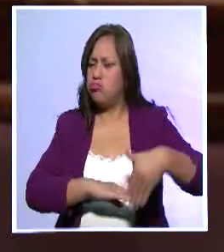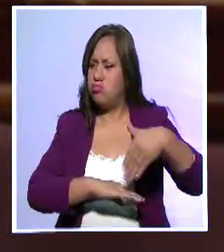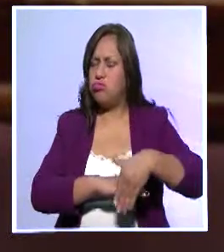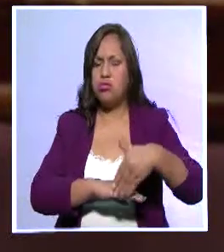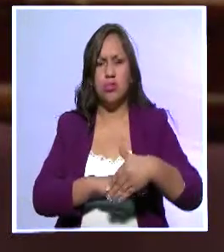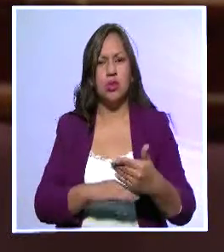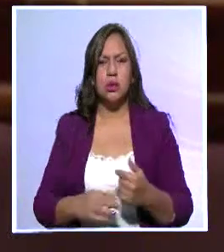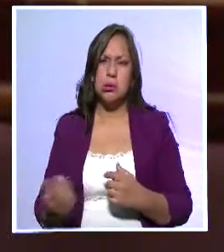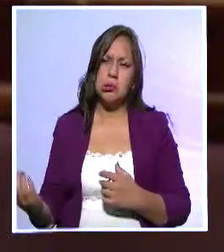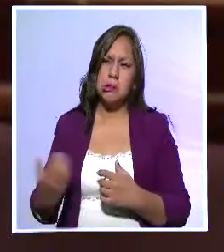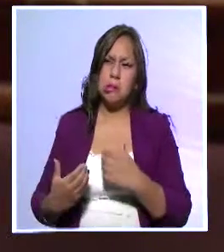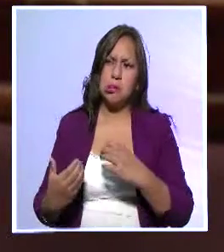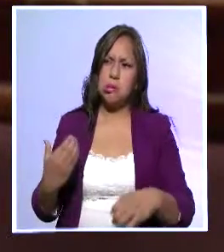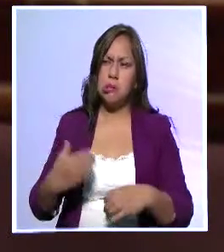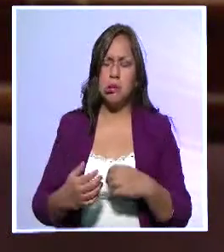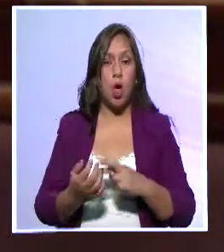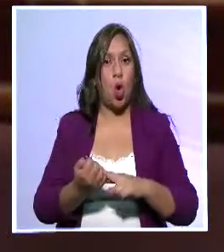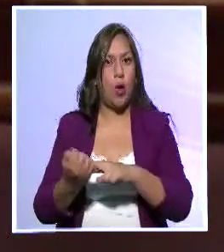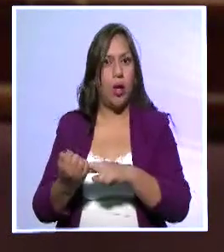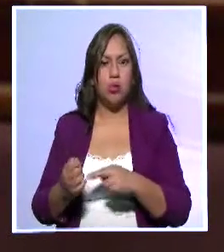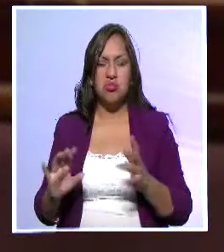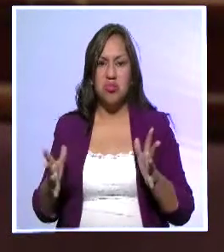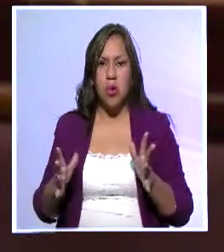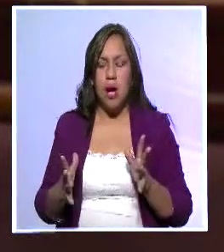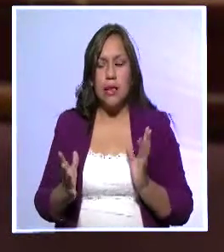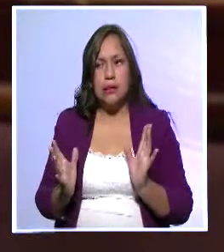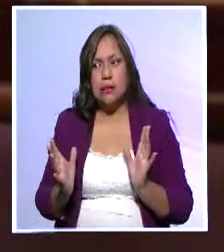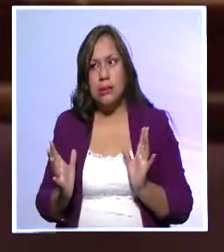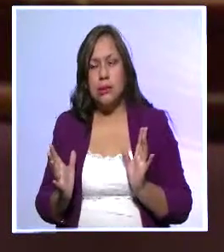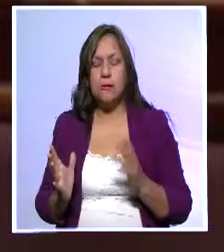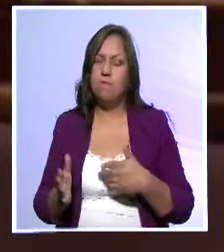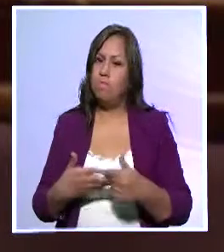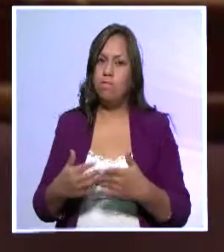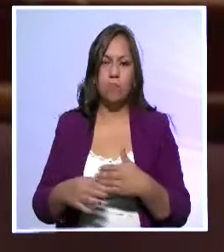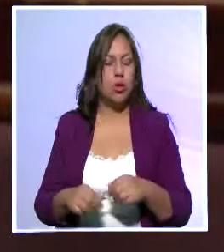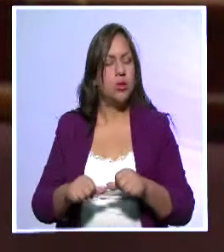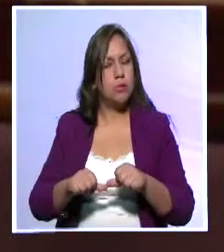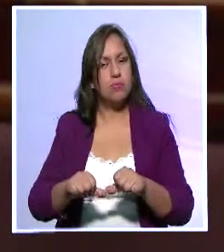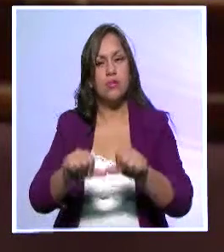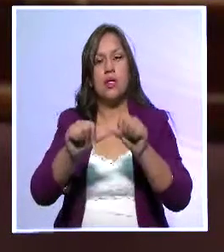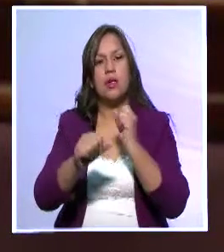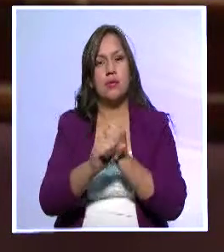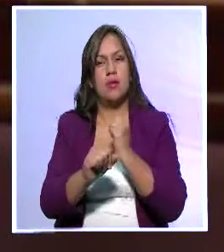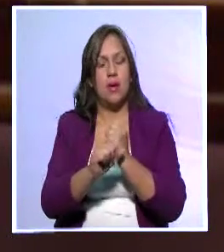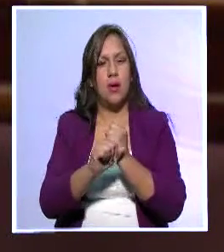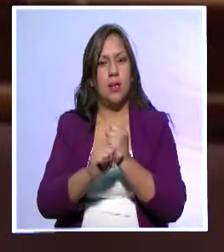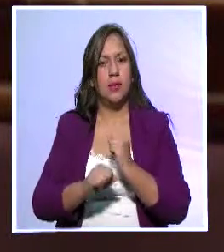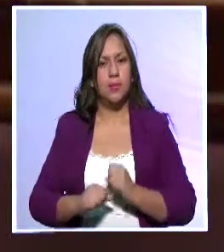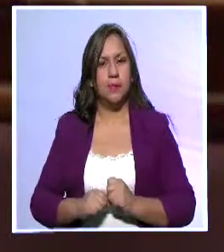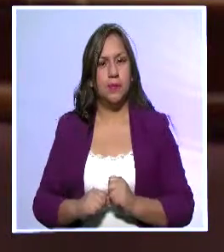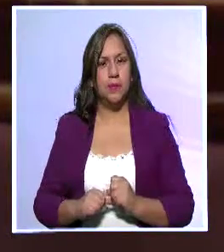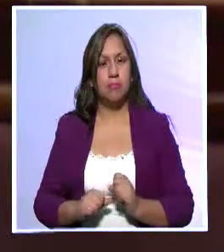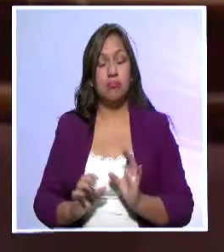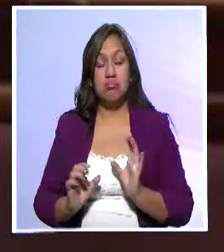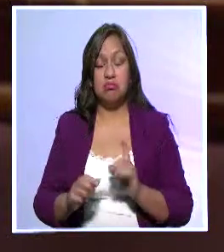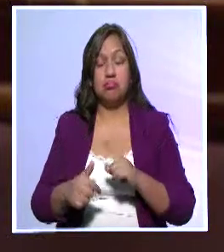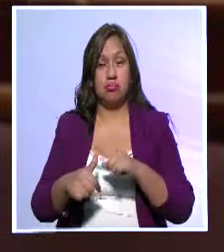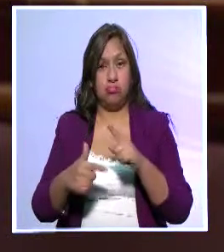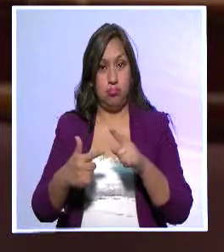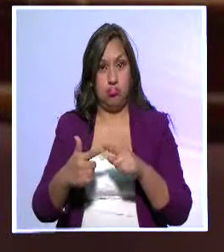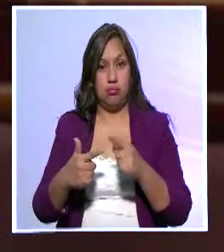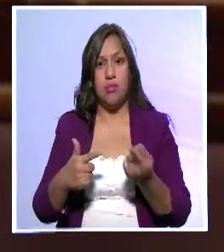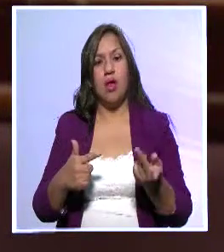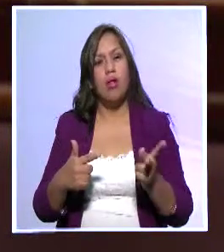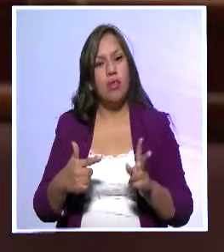los pocos recursos que a veces se cuentan para nuestra labor cotidiana, pese inclusive a una poca